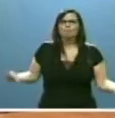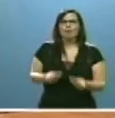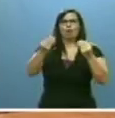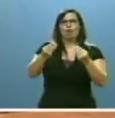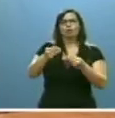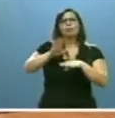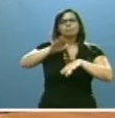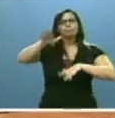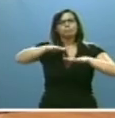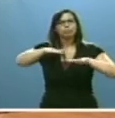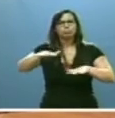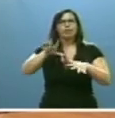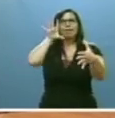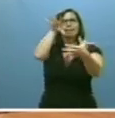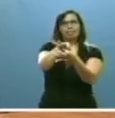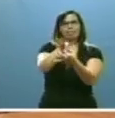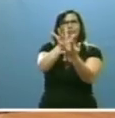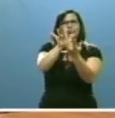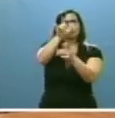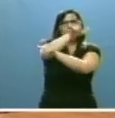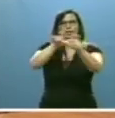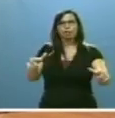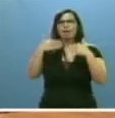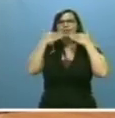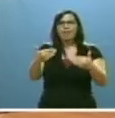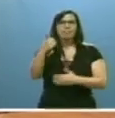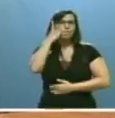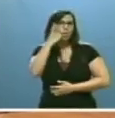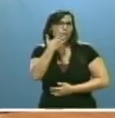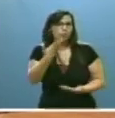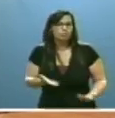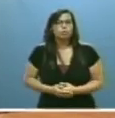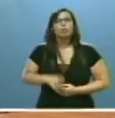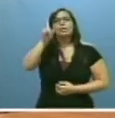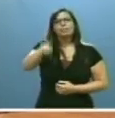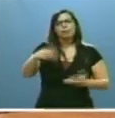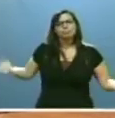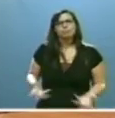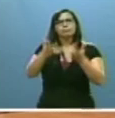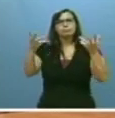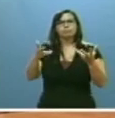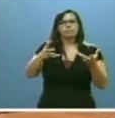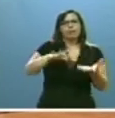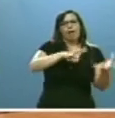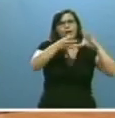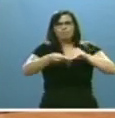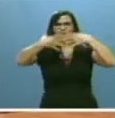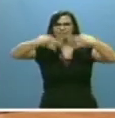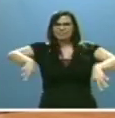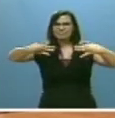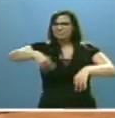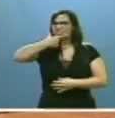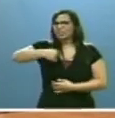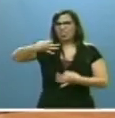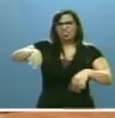que promueva la relación con la ciudadanía por medio de dispositivos móviles y que impulse una simplificación administrativa de